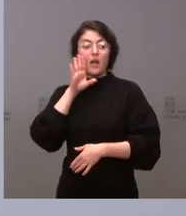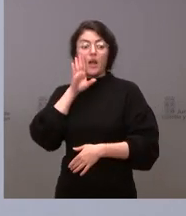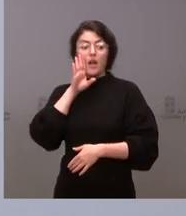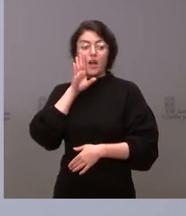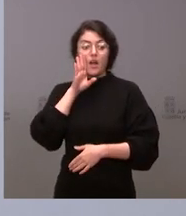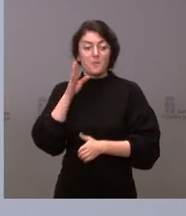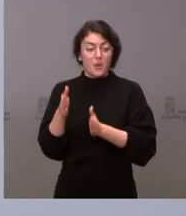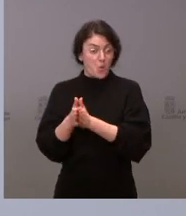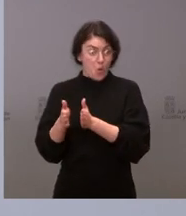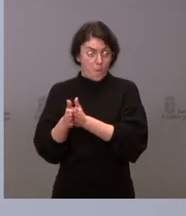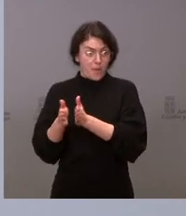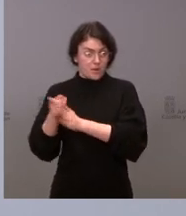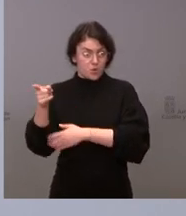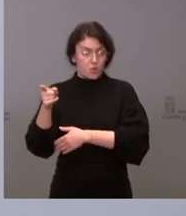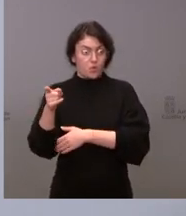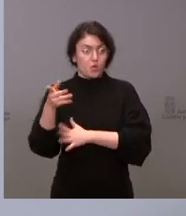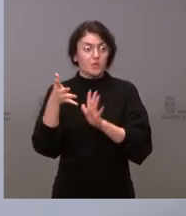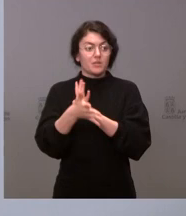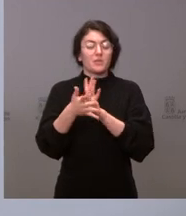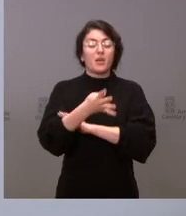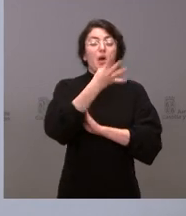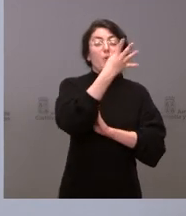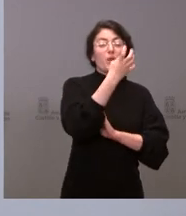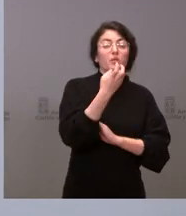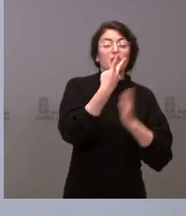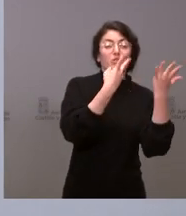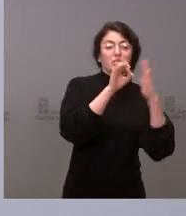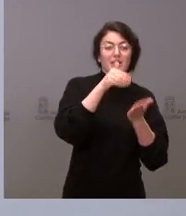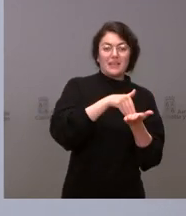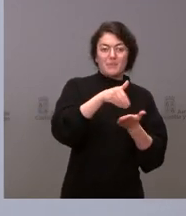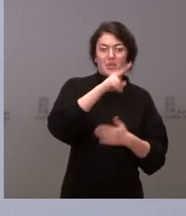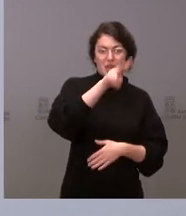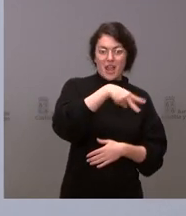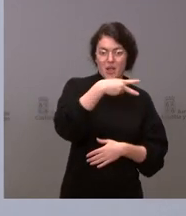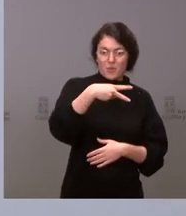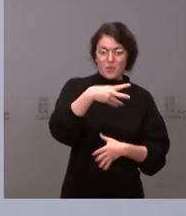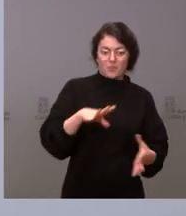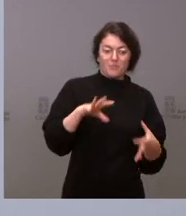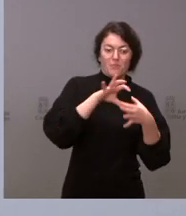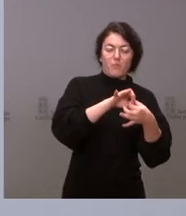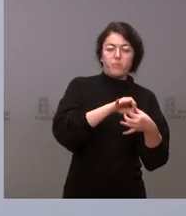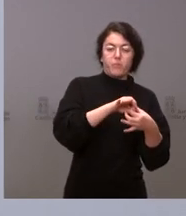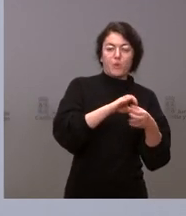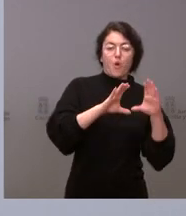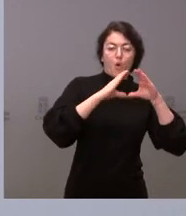Carlos Fernández Carriedo 470 millones de euros de la Junta de Castilla y León.